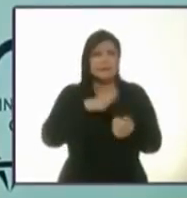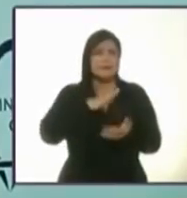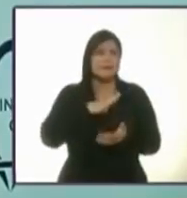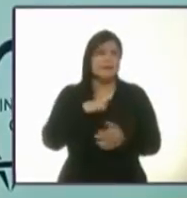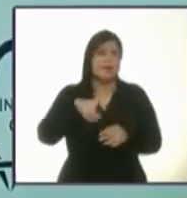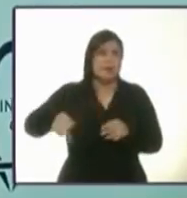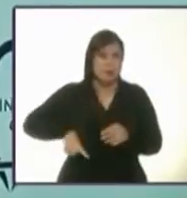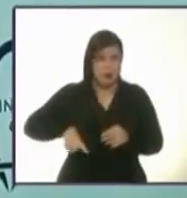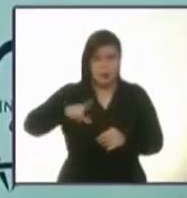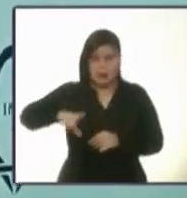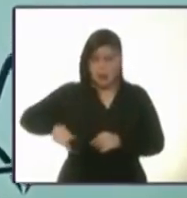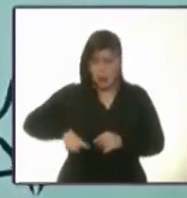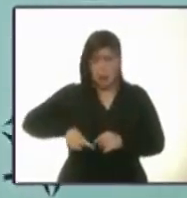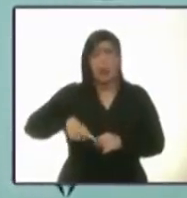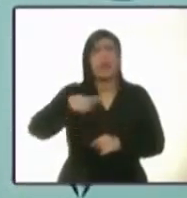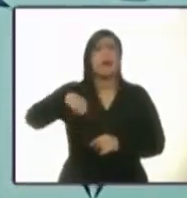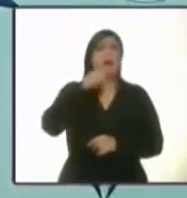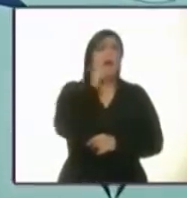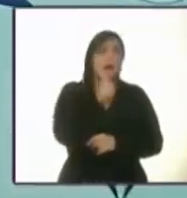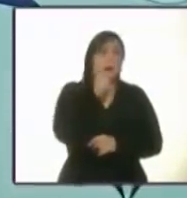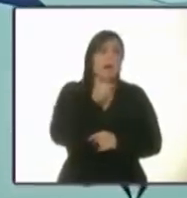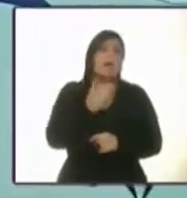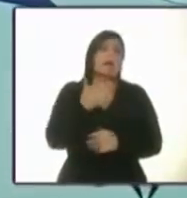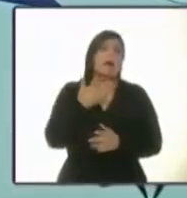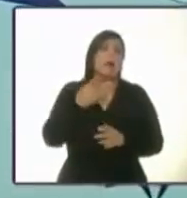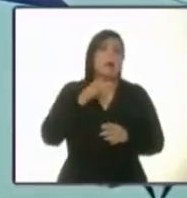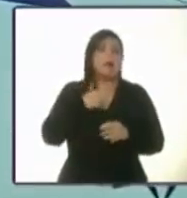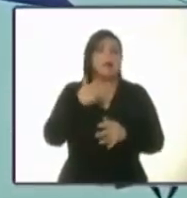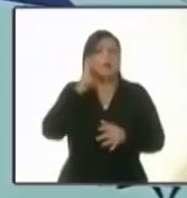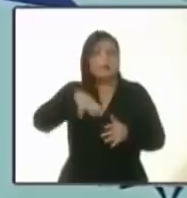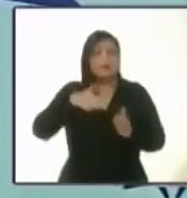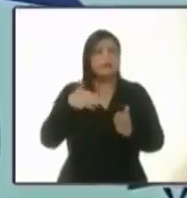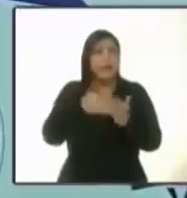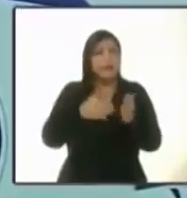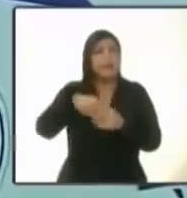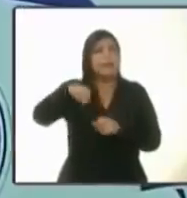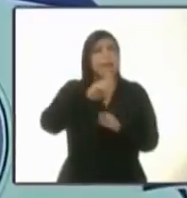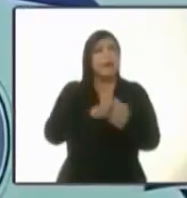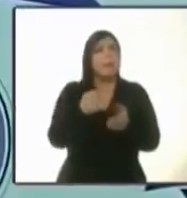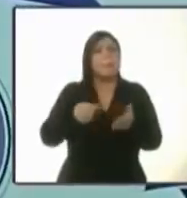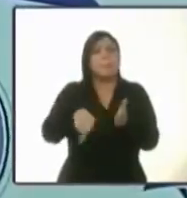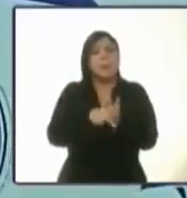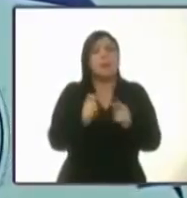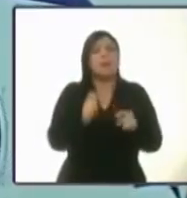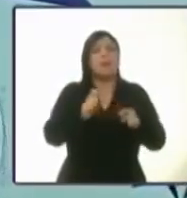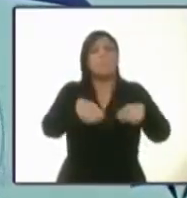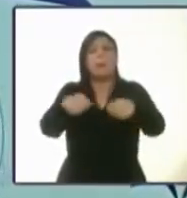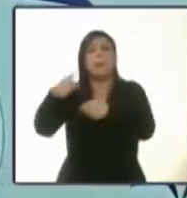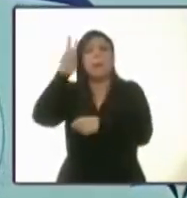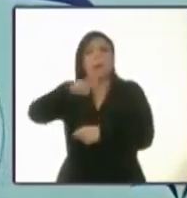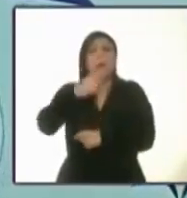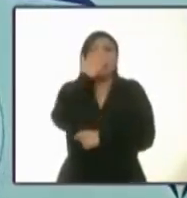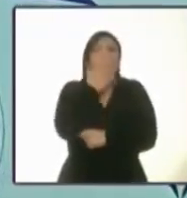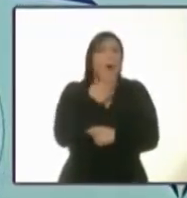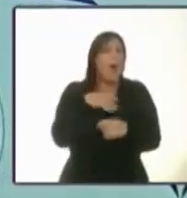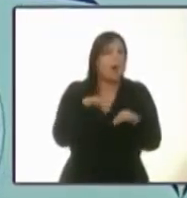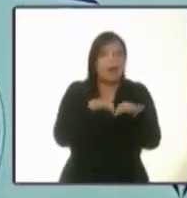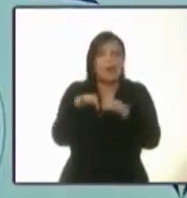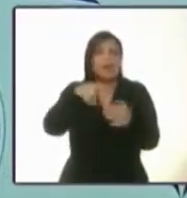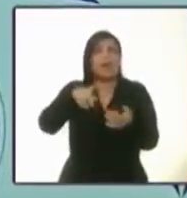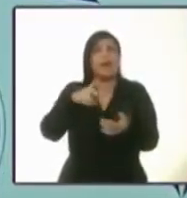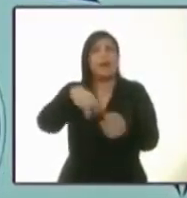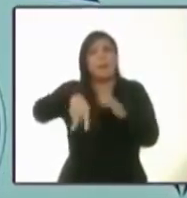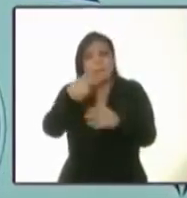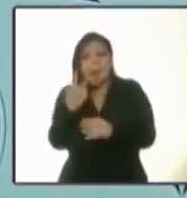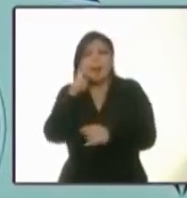gobiernos han insistido en generar plazas aviadoras que no existen los trabajadores y que